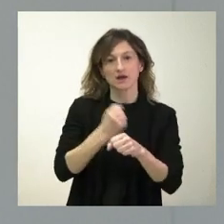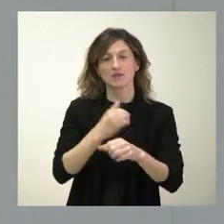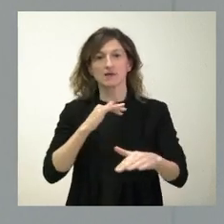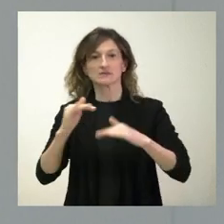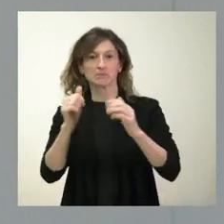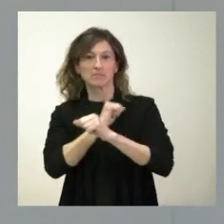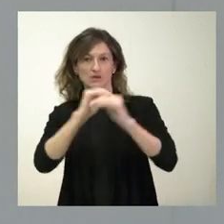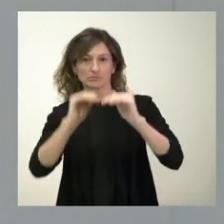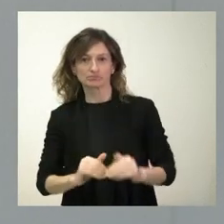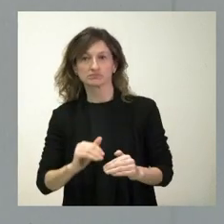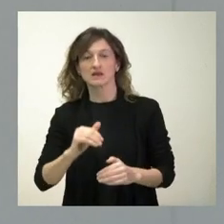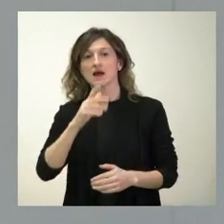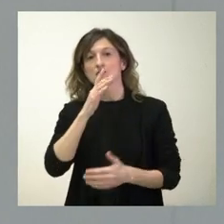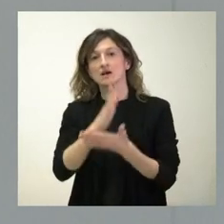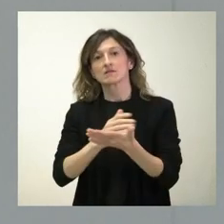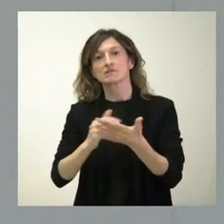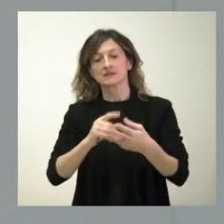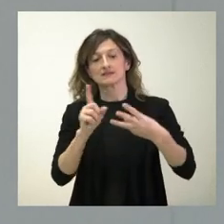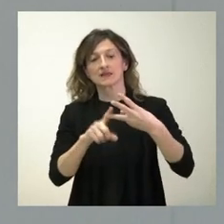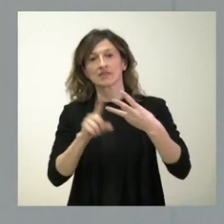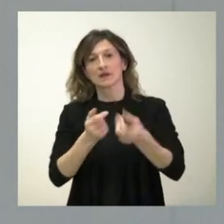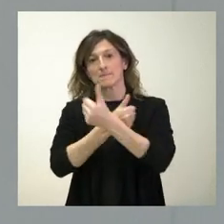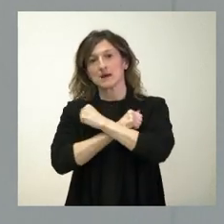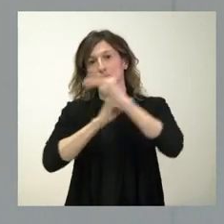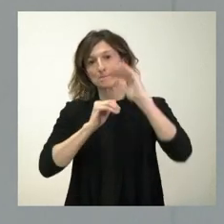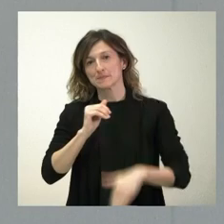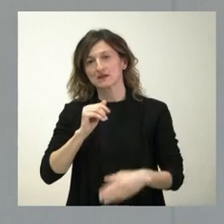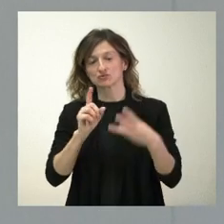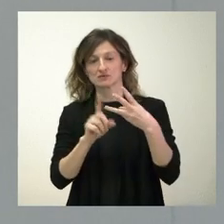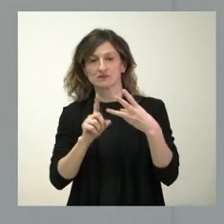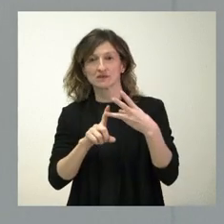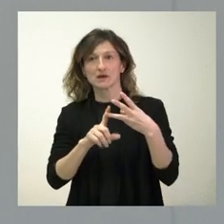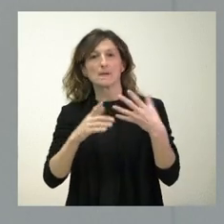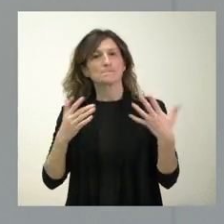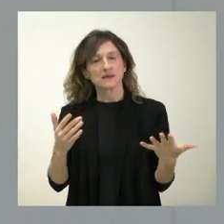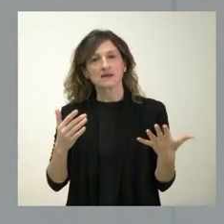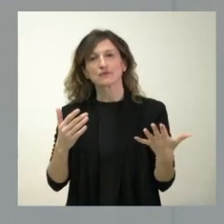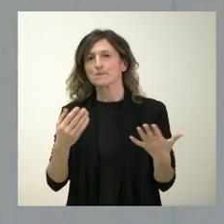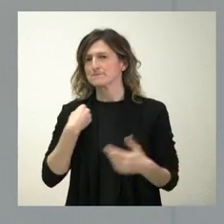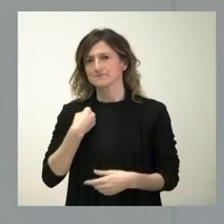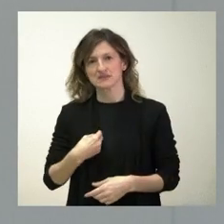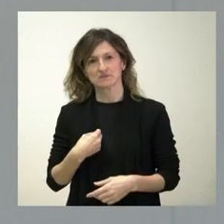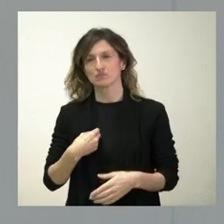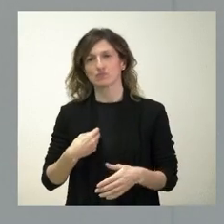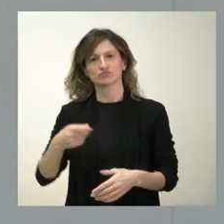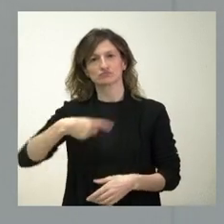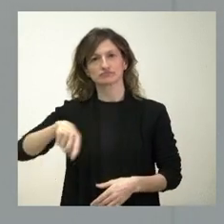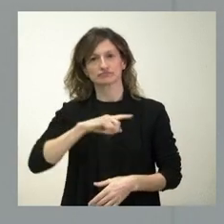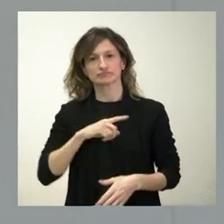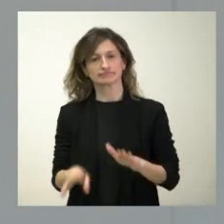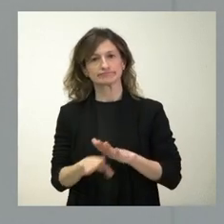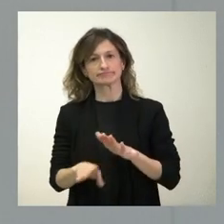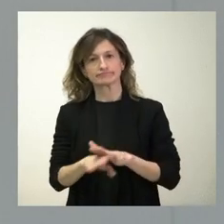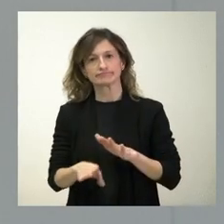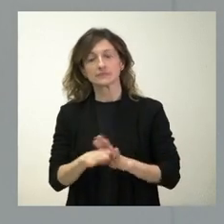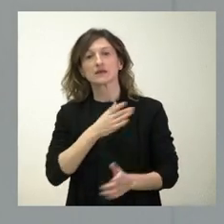hoy estamos como la tercera comunidad autónoma de menos tasa de paro, pero que esto no nos pierde de vista ni un momento más que el hecho